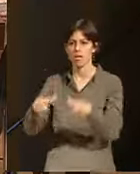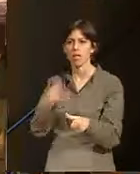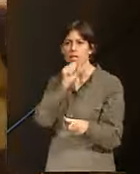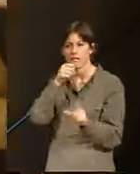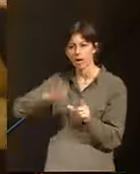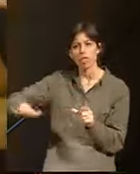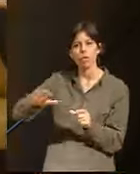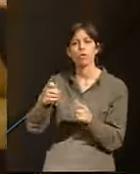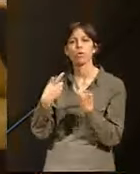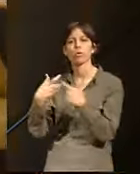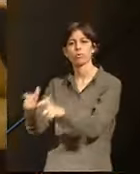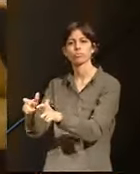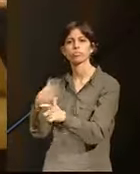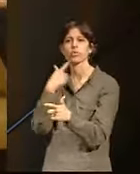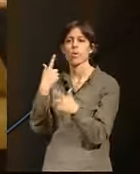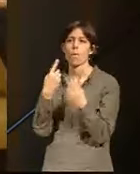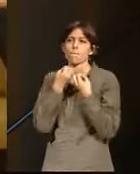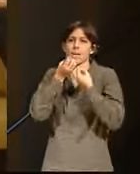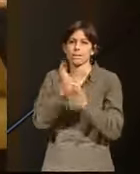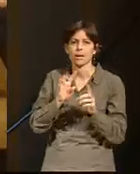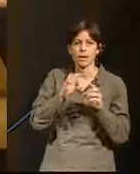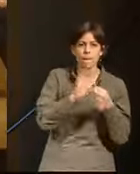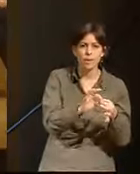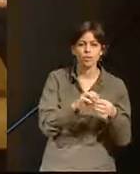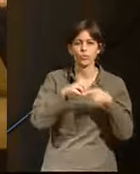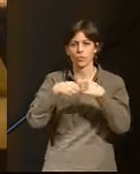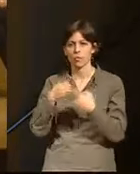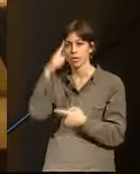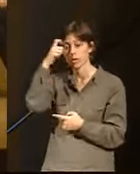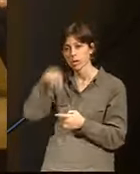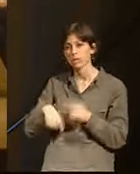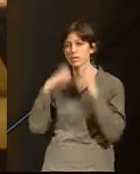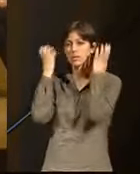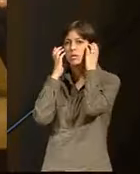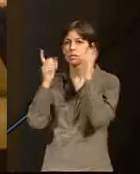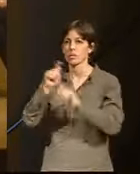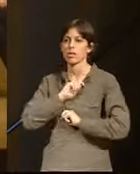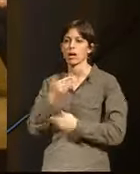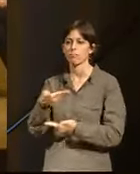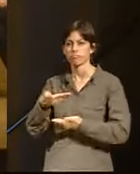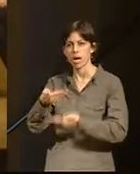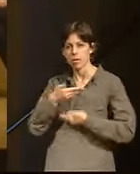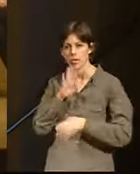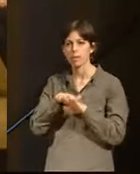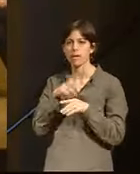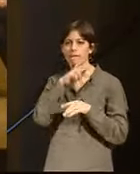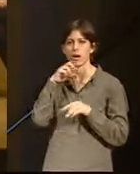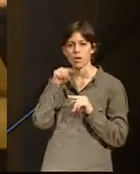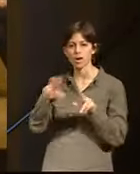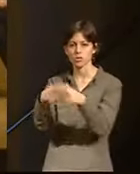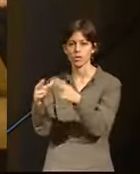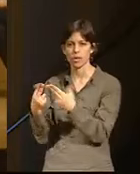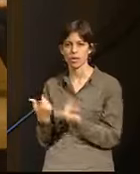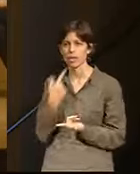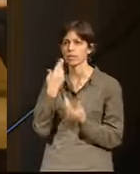paisaje, o de los amigos, o de la familia, yo creo que este congreso te ayuda a valorar esto. Cuando tenemos una sociedad que